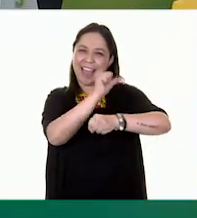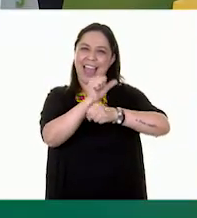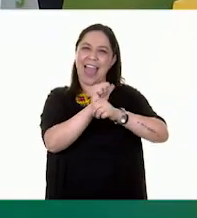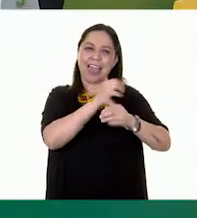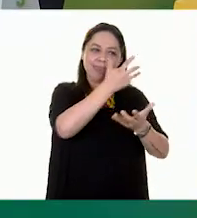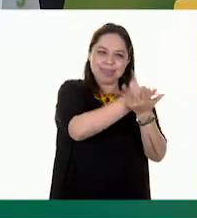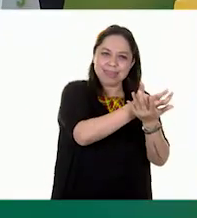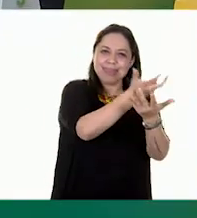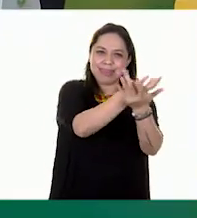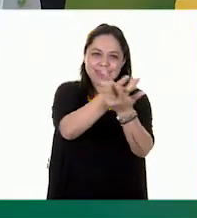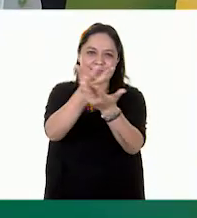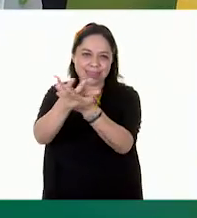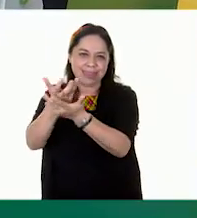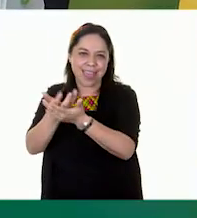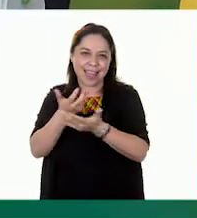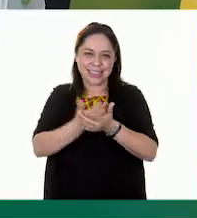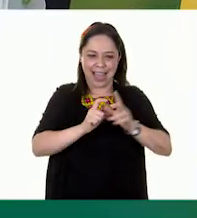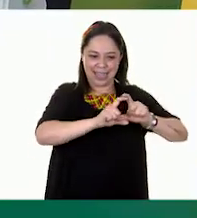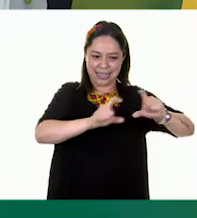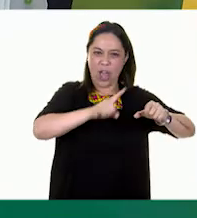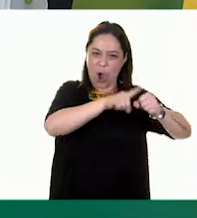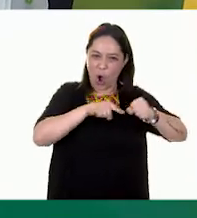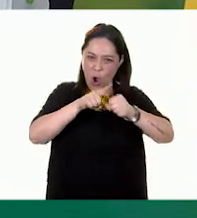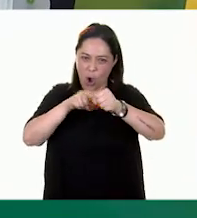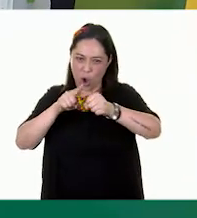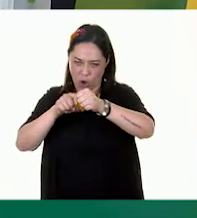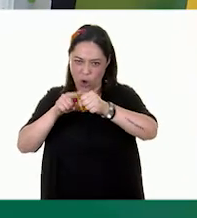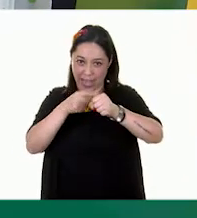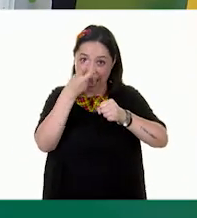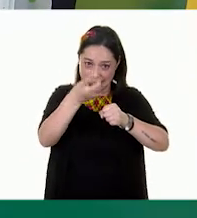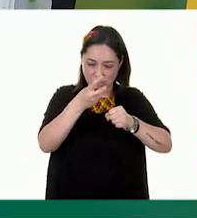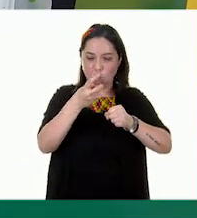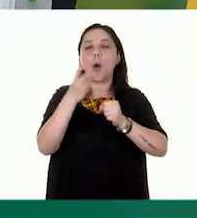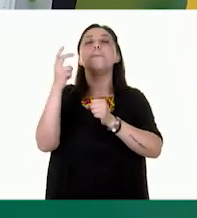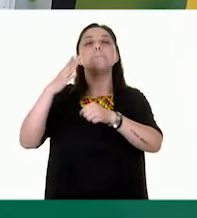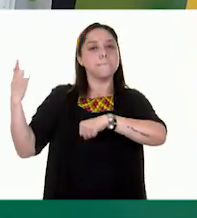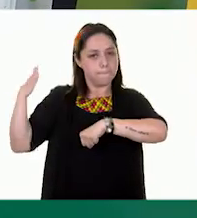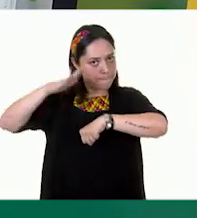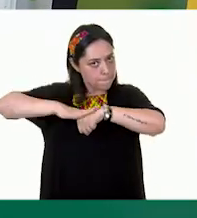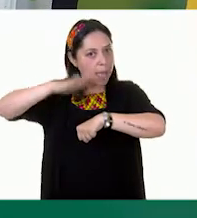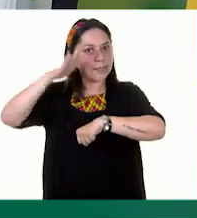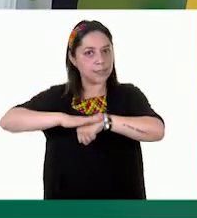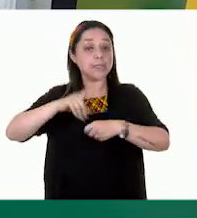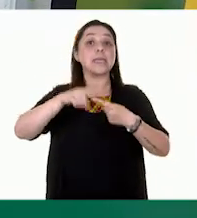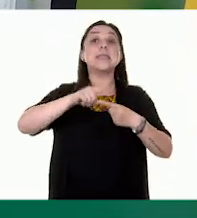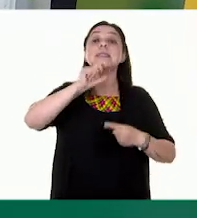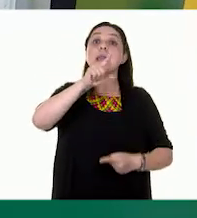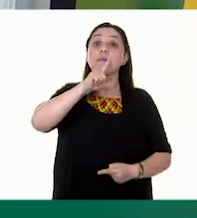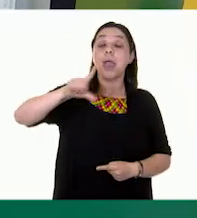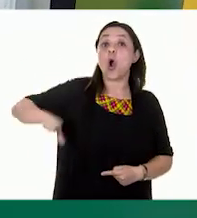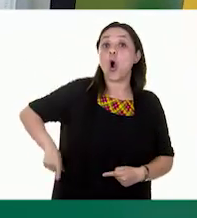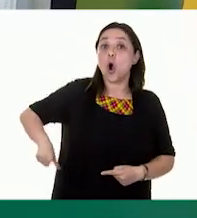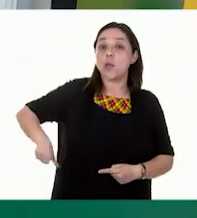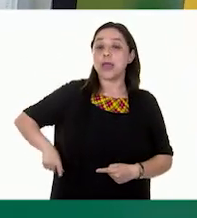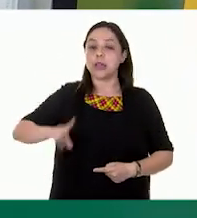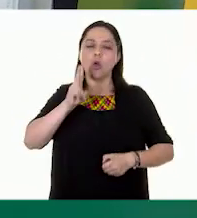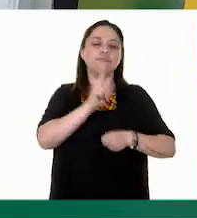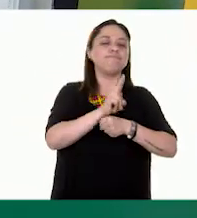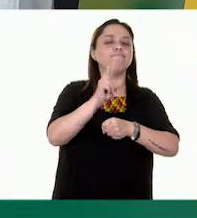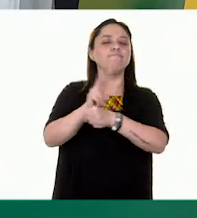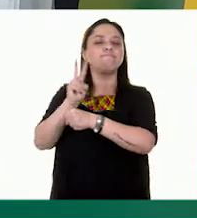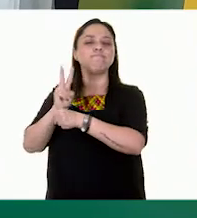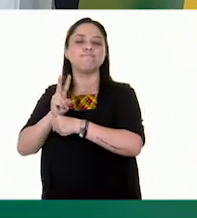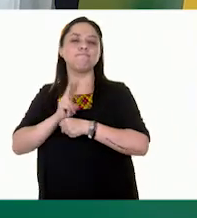circulan. Ajá. Que las autoridades se aseguren de hacer cumplir la ley por parte de las